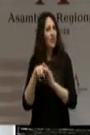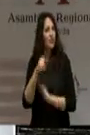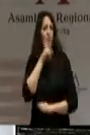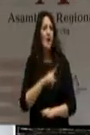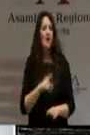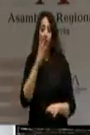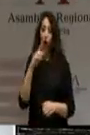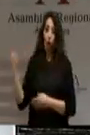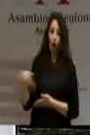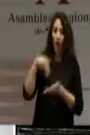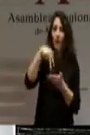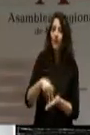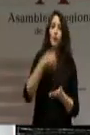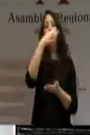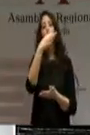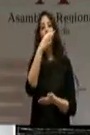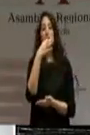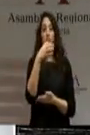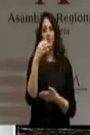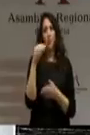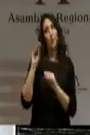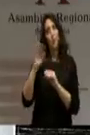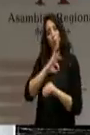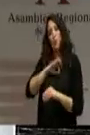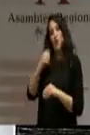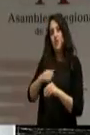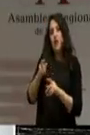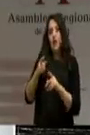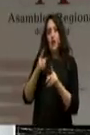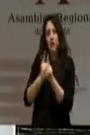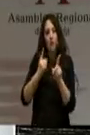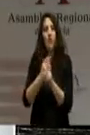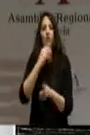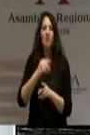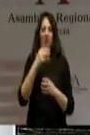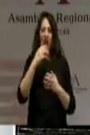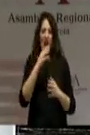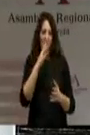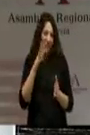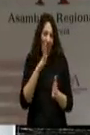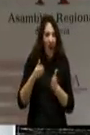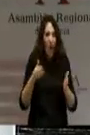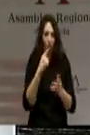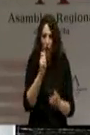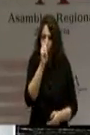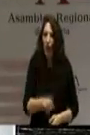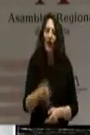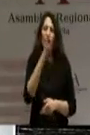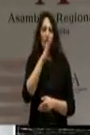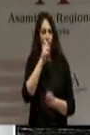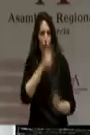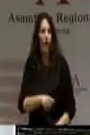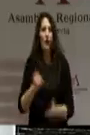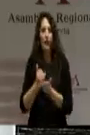ponerse colorados con lo que han despotricado usted de ellas, agua de esmayá, agua que no sirve, no sirve para beber, no sirve para el regadío,